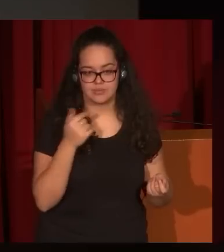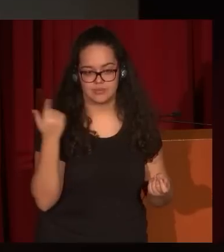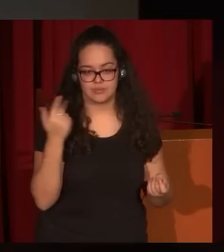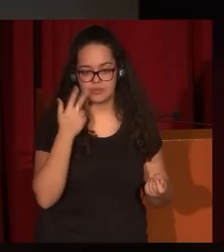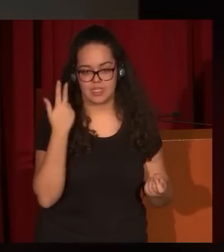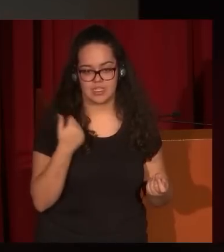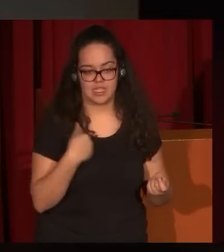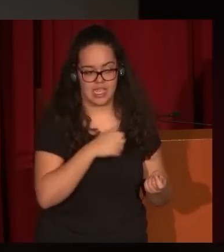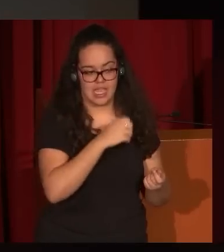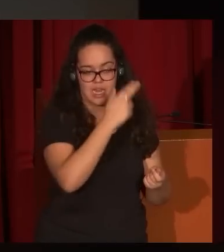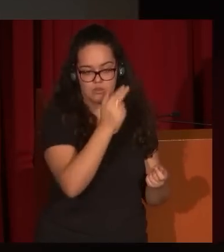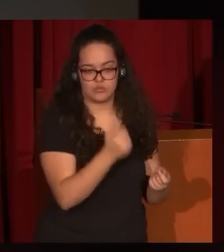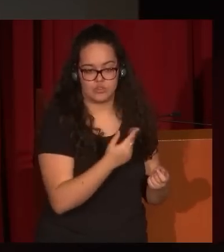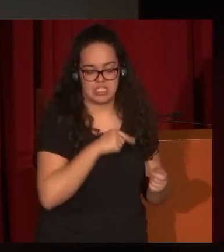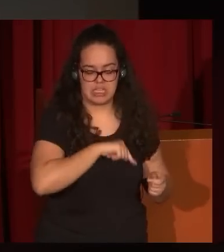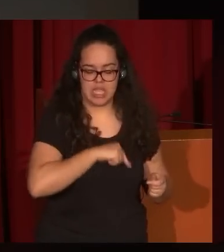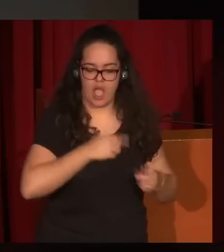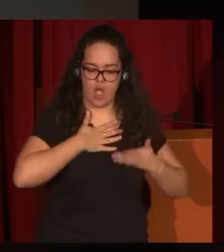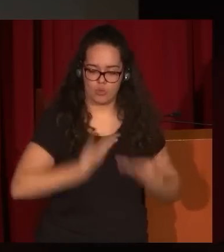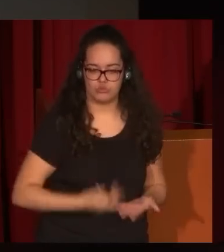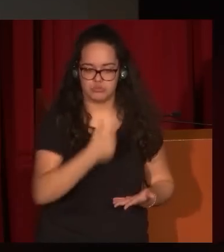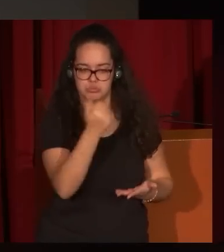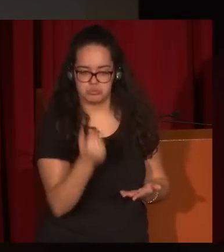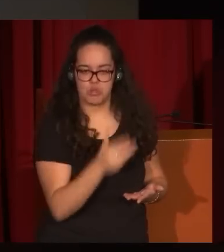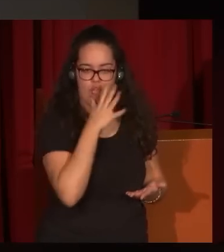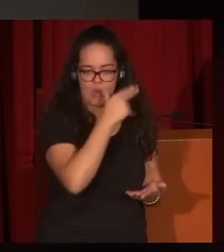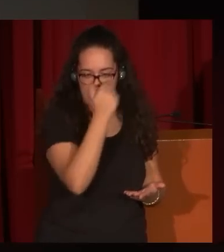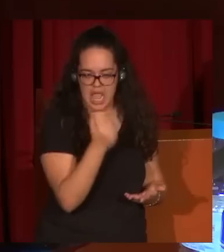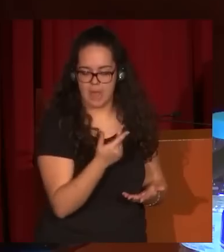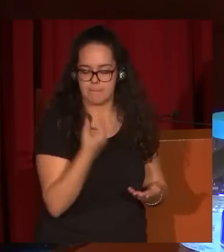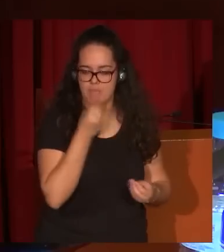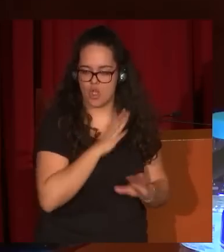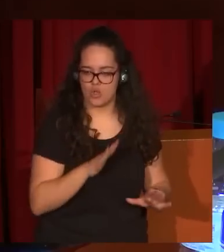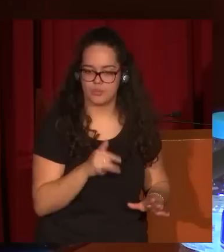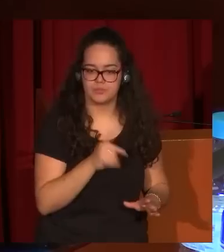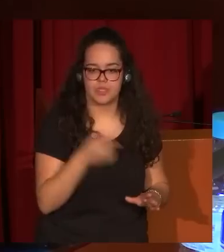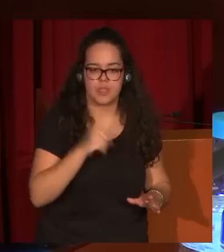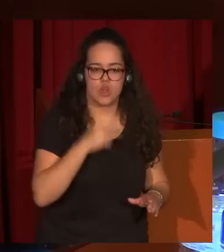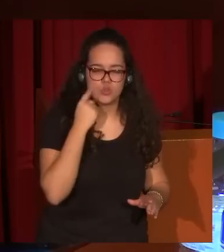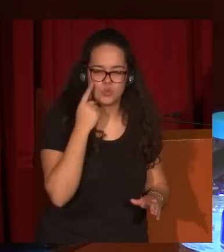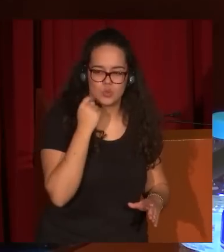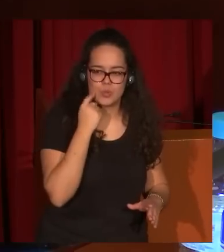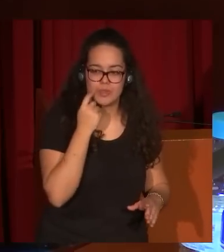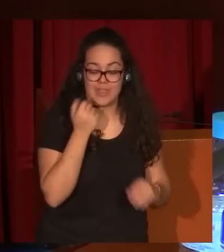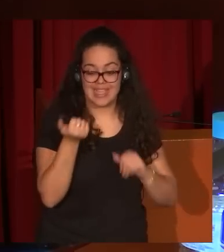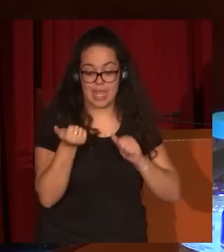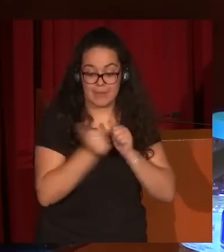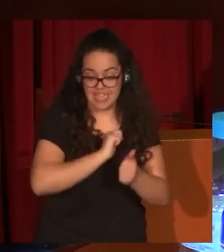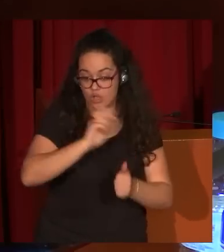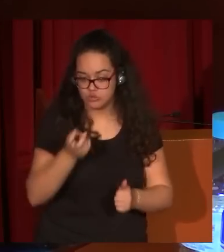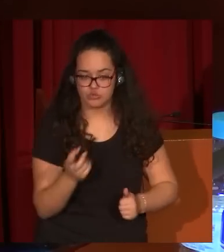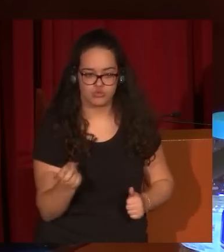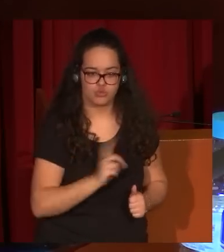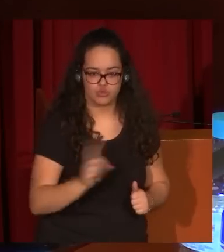más agusto y más vibrante. Pero Lucas es consecuente también con su tiempo y hace un tipo de costumbrismo que no imita nada a los demás,